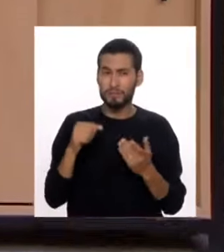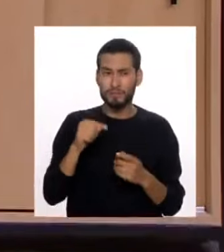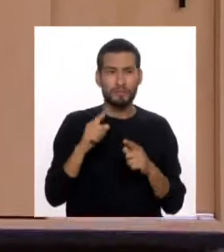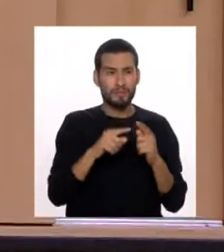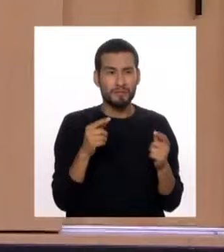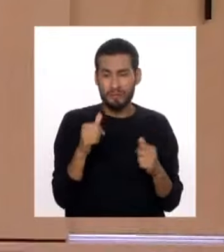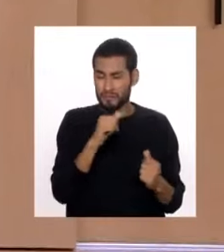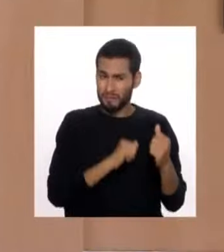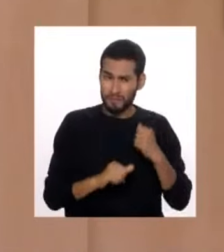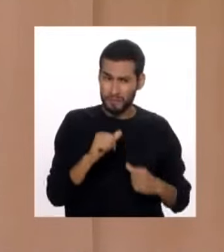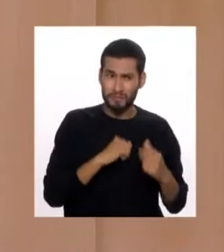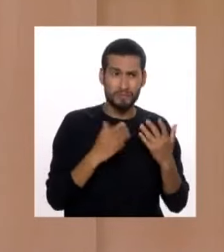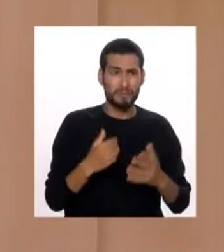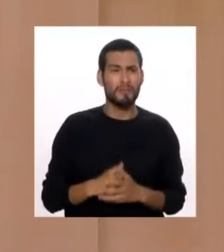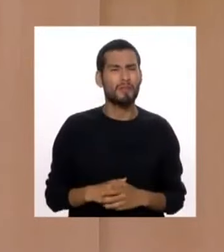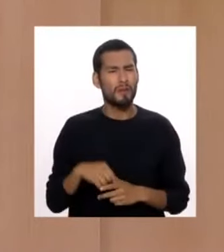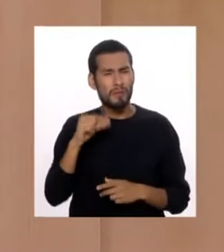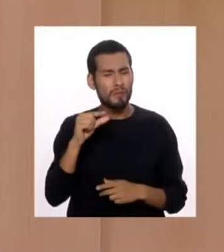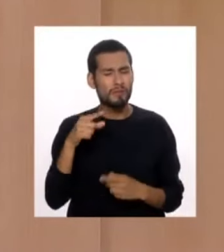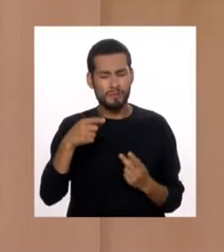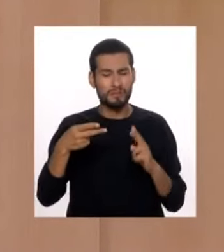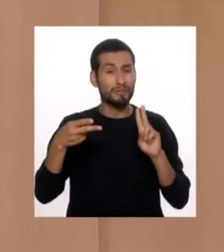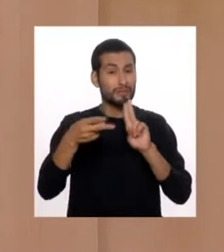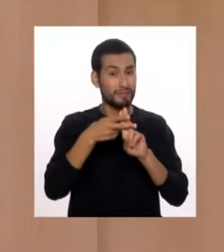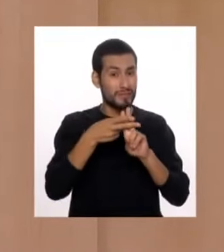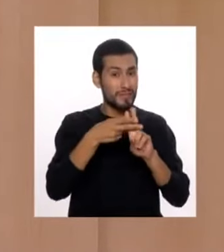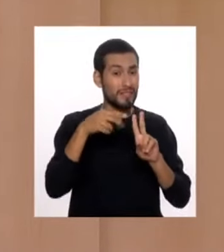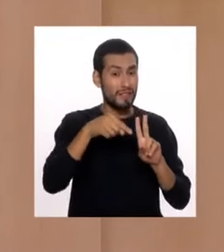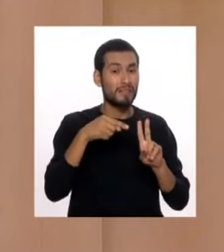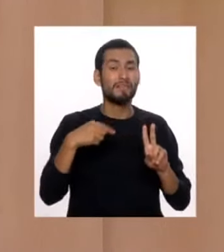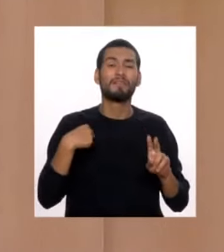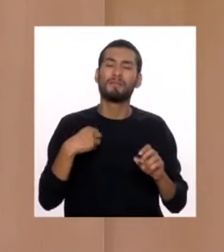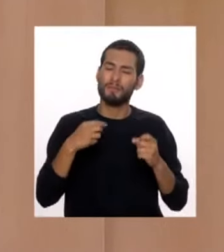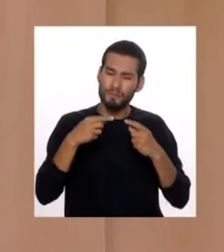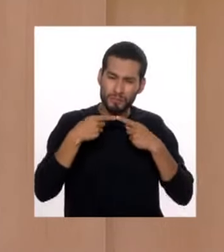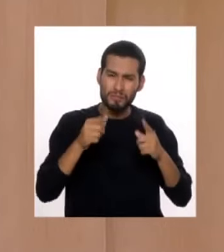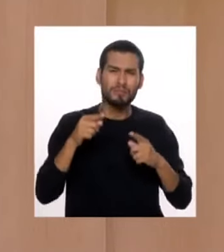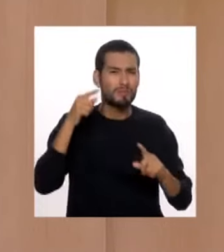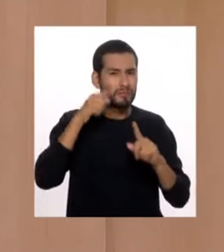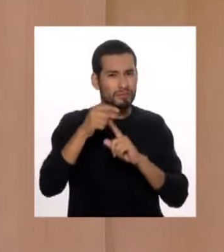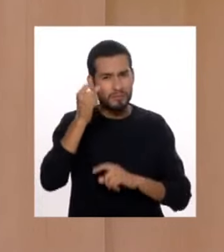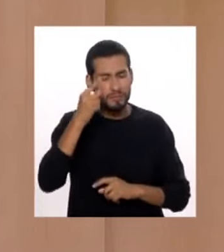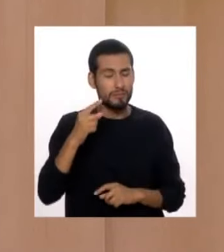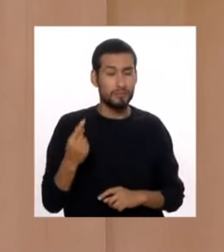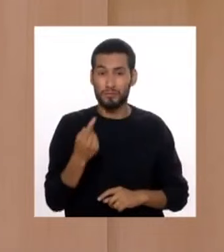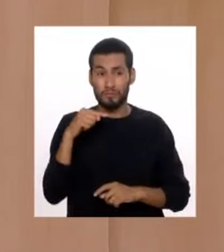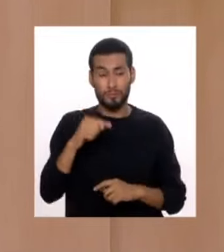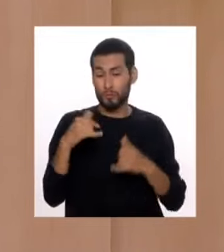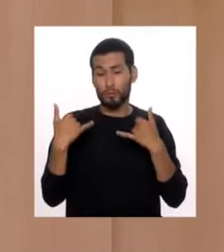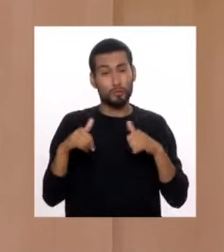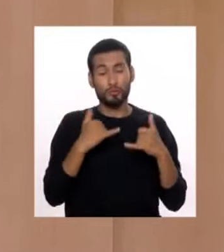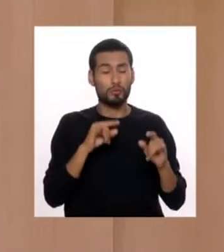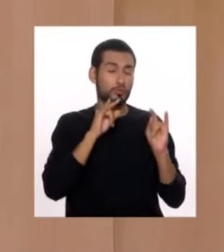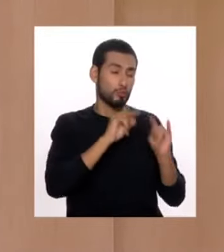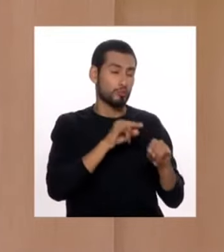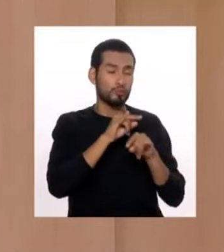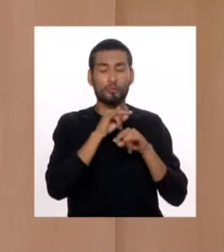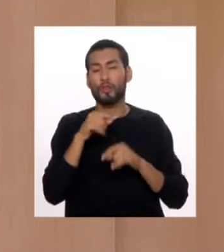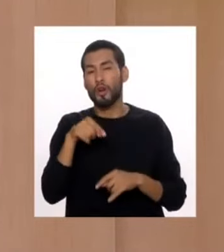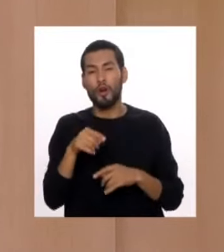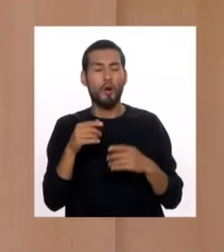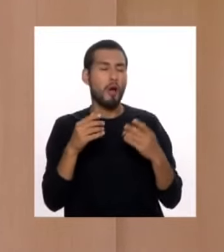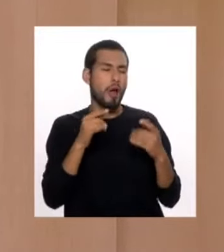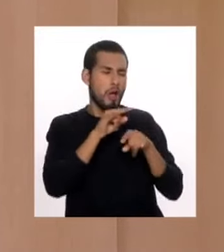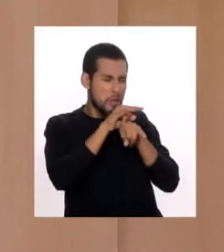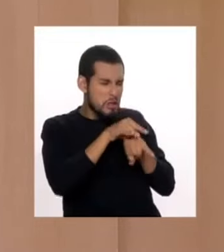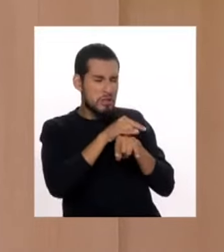acoso. Y un poco el hashtag que tenemos está vinculado a entender que no se trata de un juego, el burlarse de un compañero,